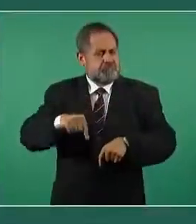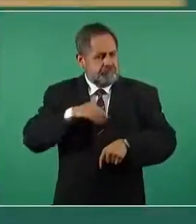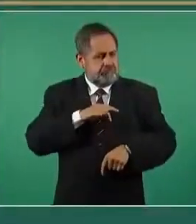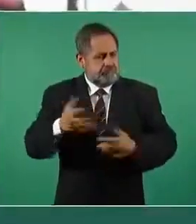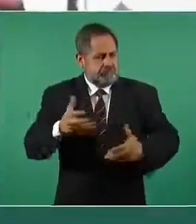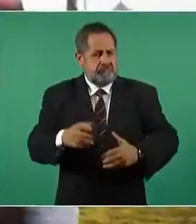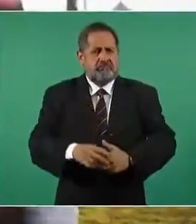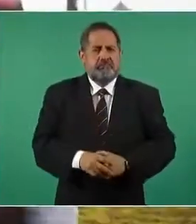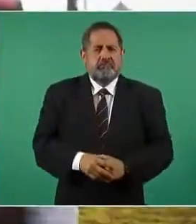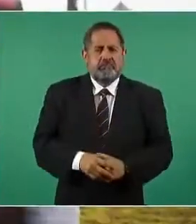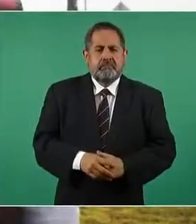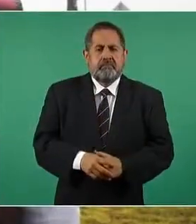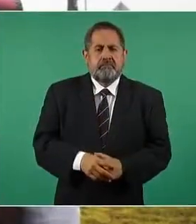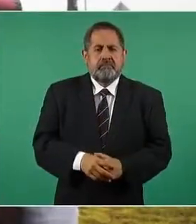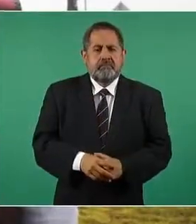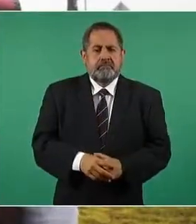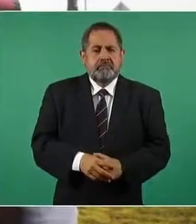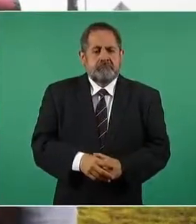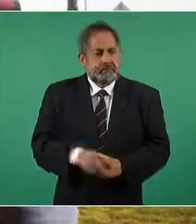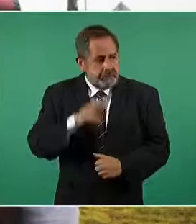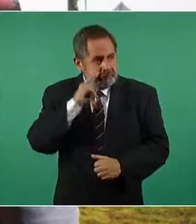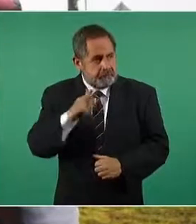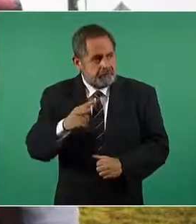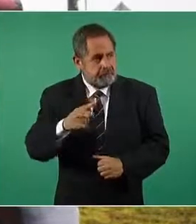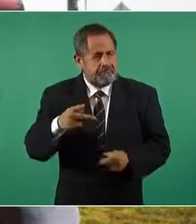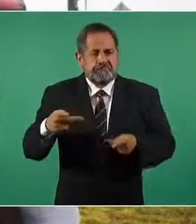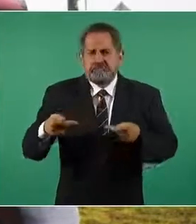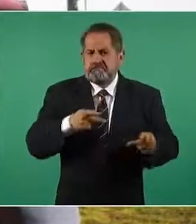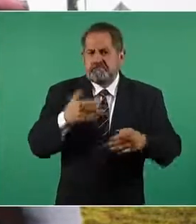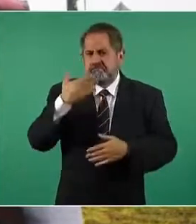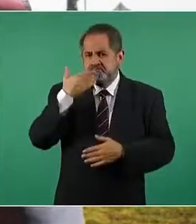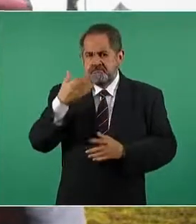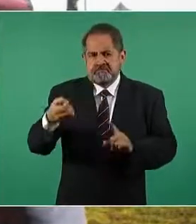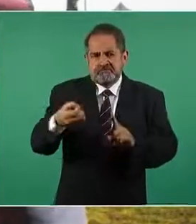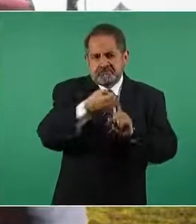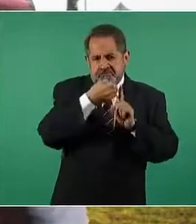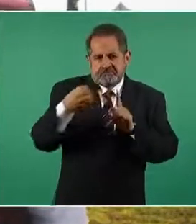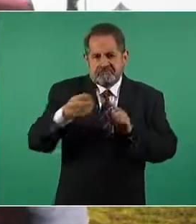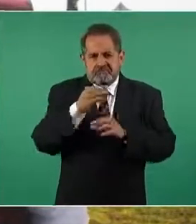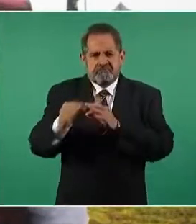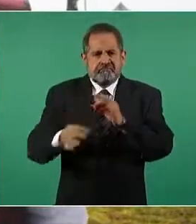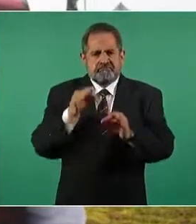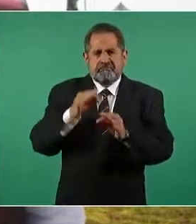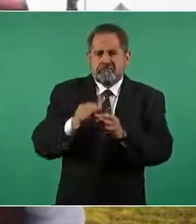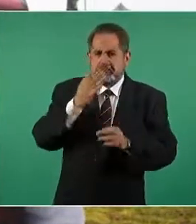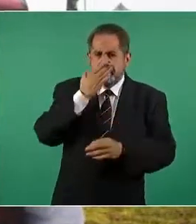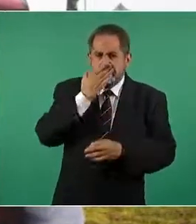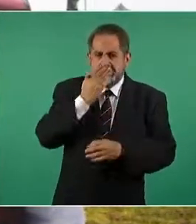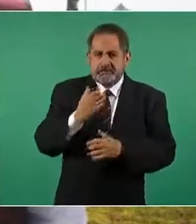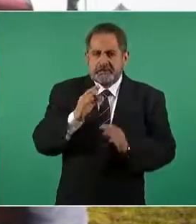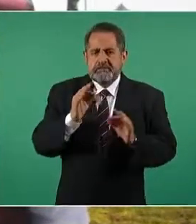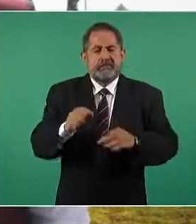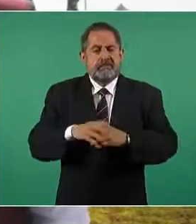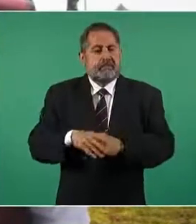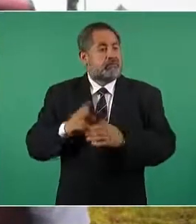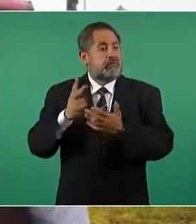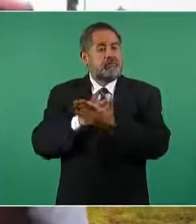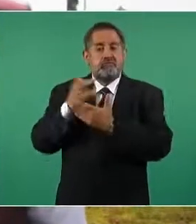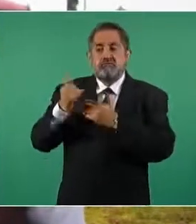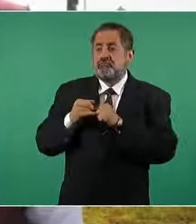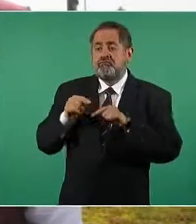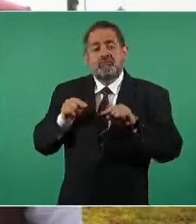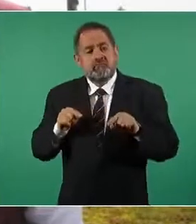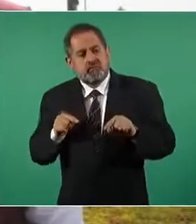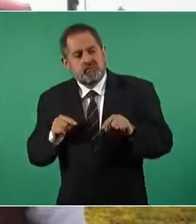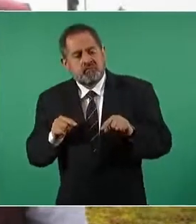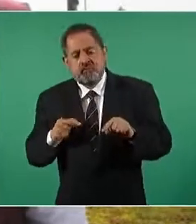solo vemos una gran planeación mucha organización mucha coordinación en un proyecto que le